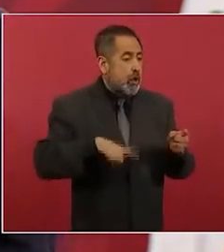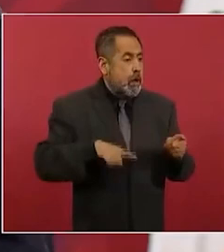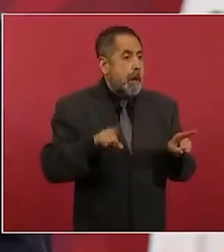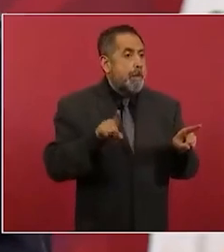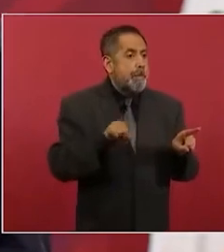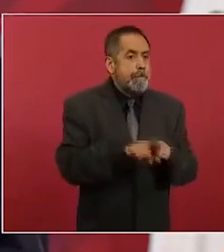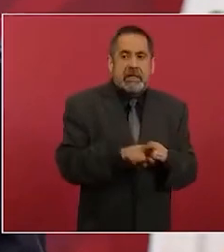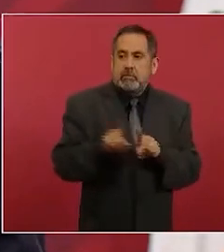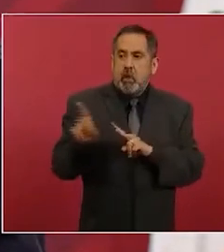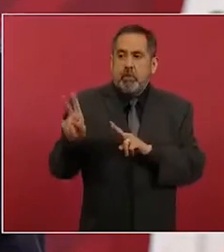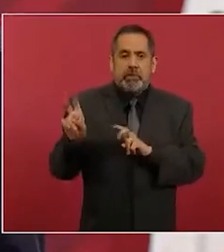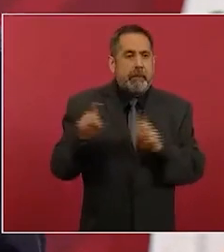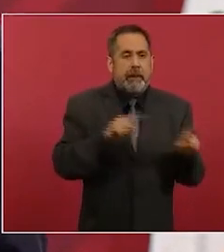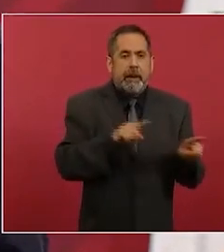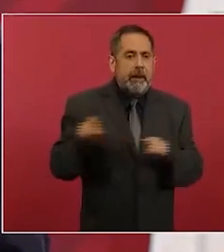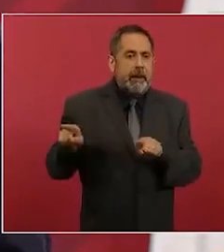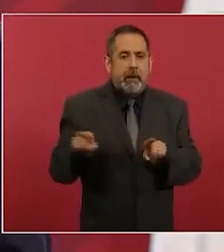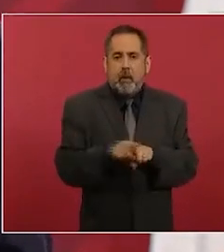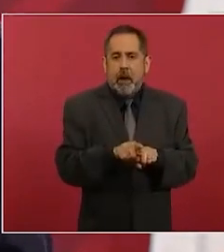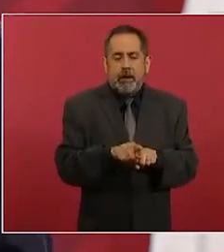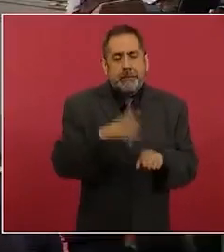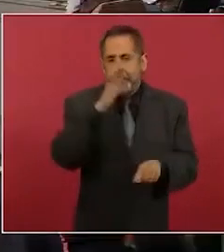irse a trabajar a una empresa